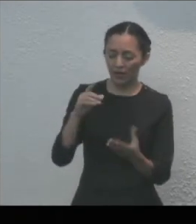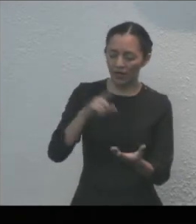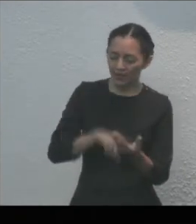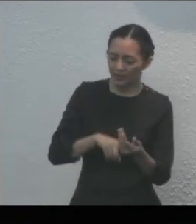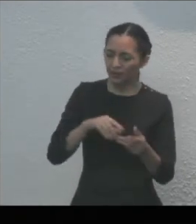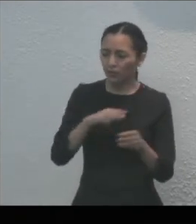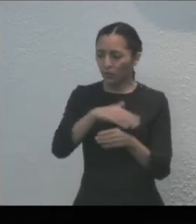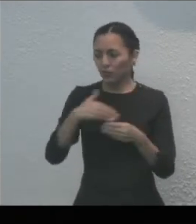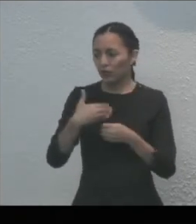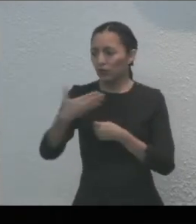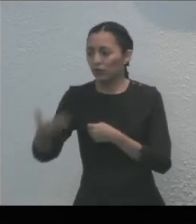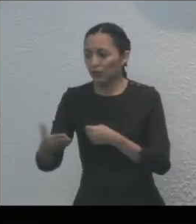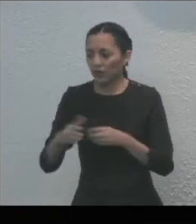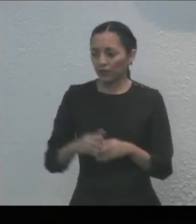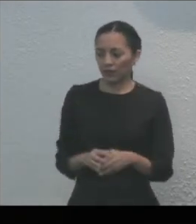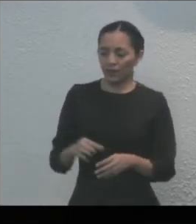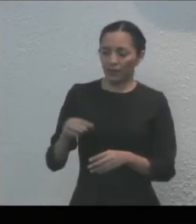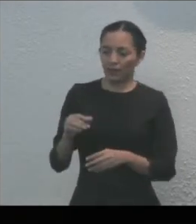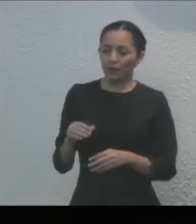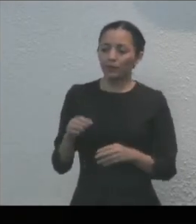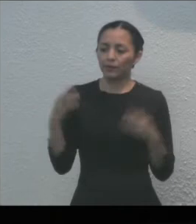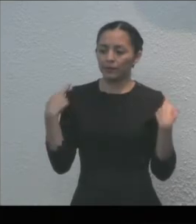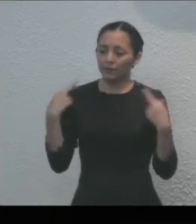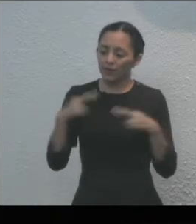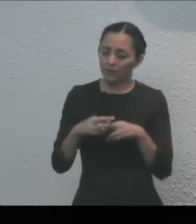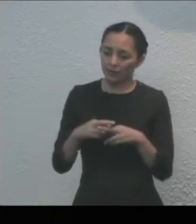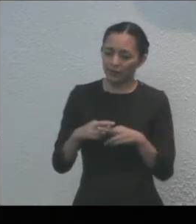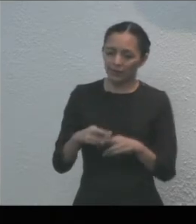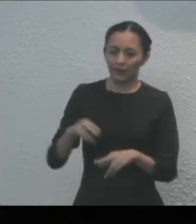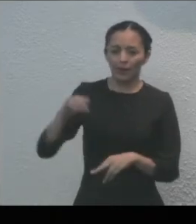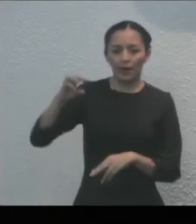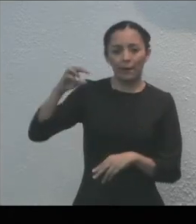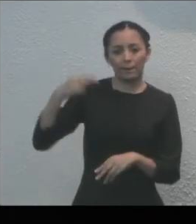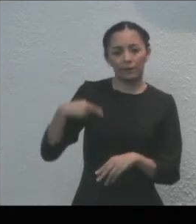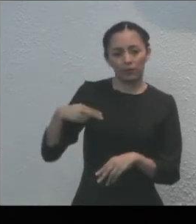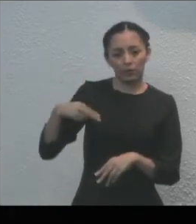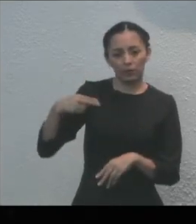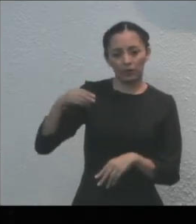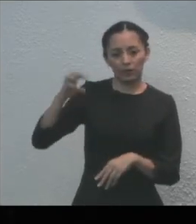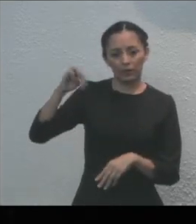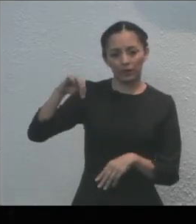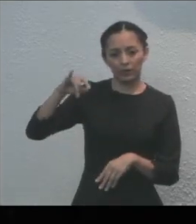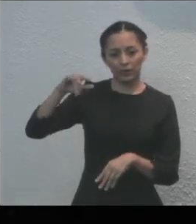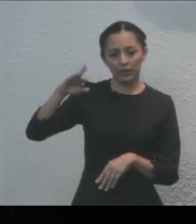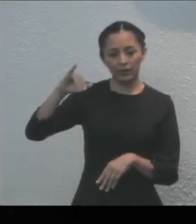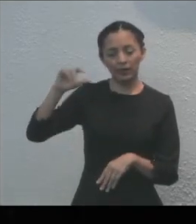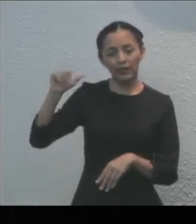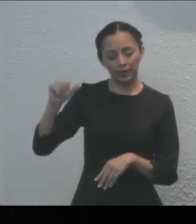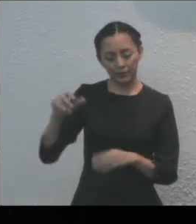profesora María Cristina Sangria Aguilar. Gracias por abrirnos paso. Gracias por poder estar aquí.